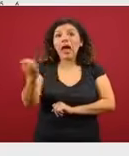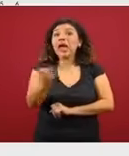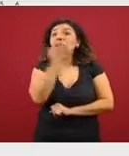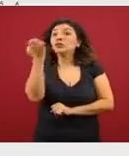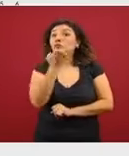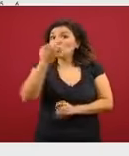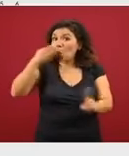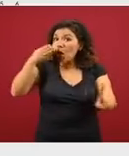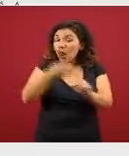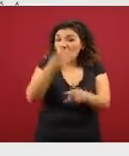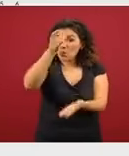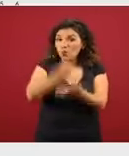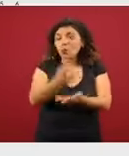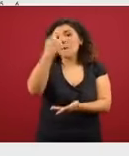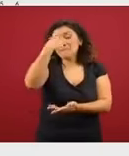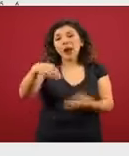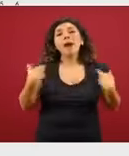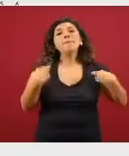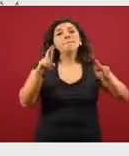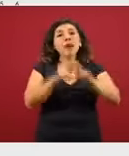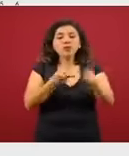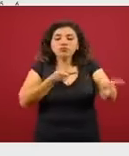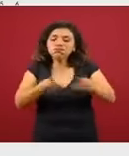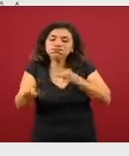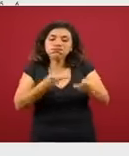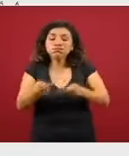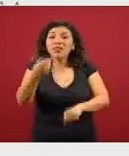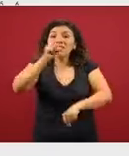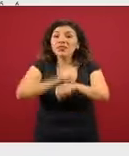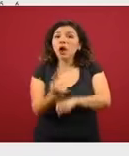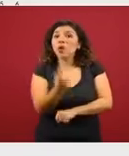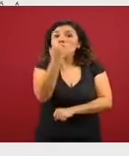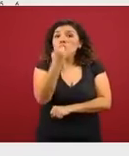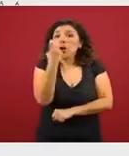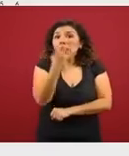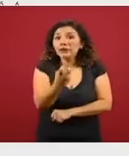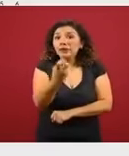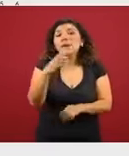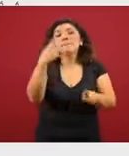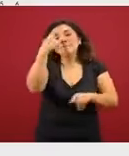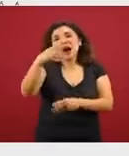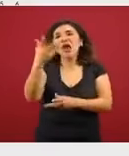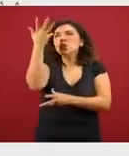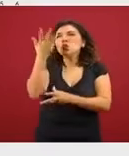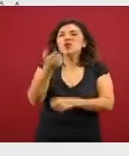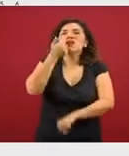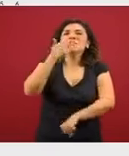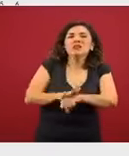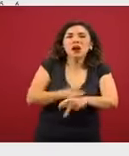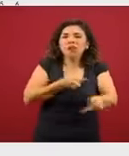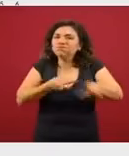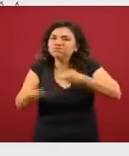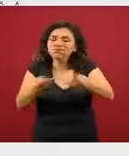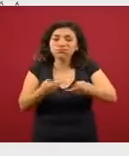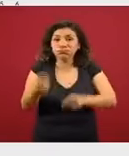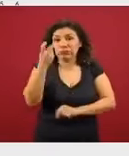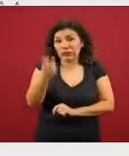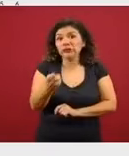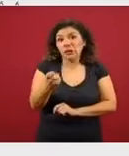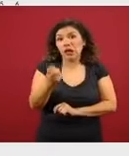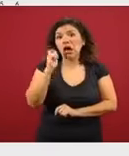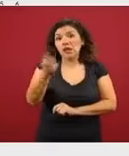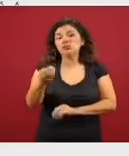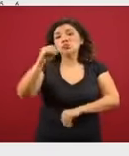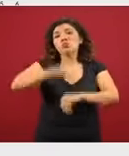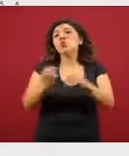para que las maestras y los maestros tengan este día de descarga administrativa. Es una cuestión